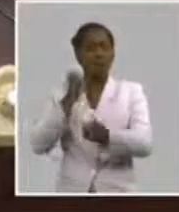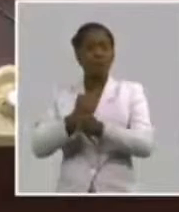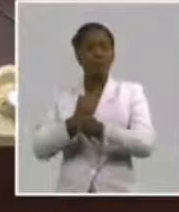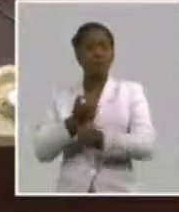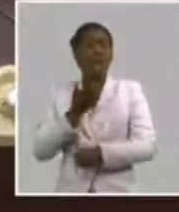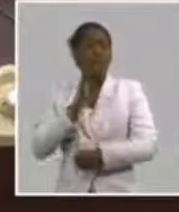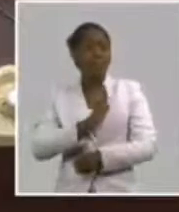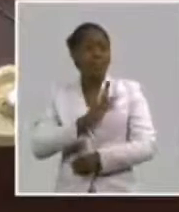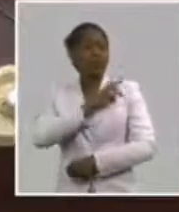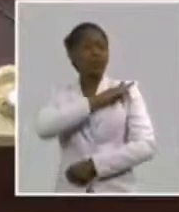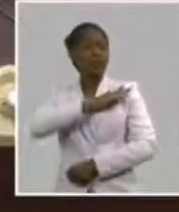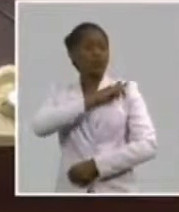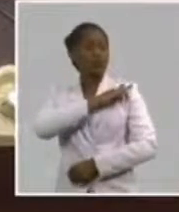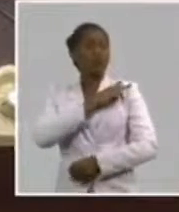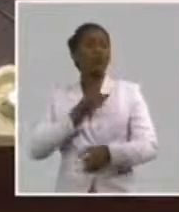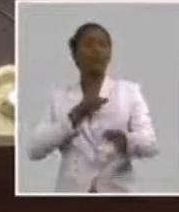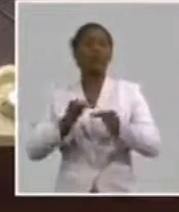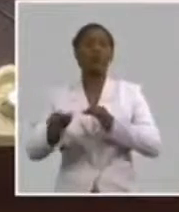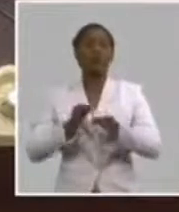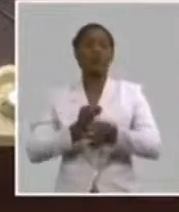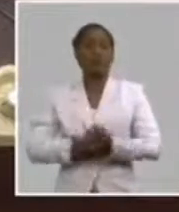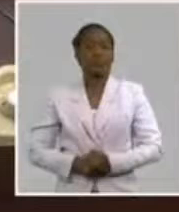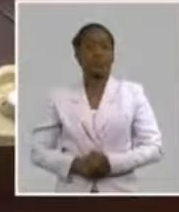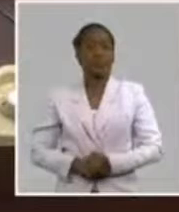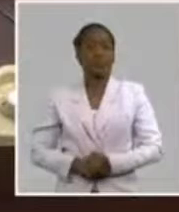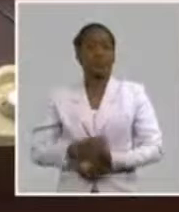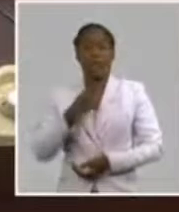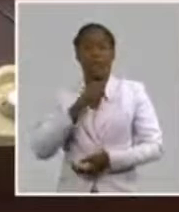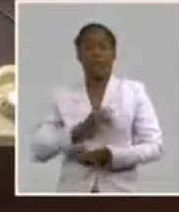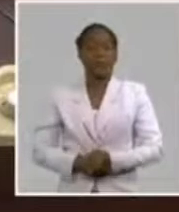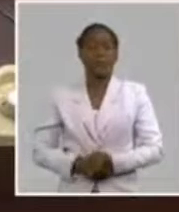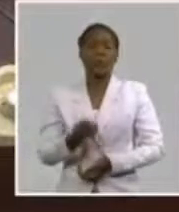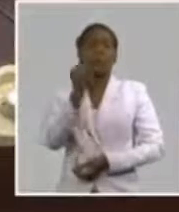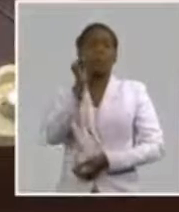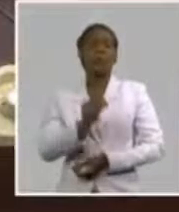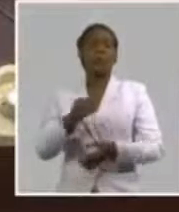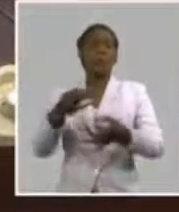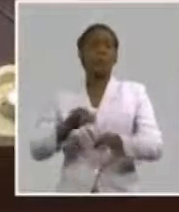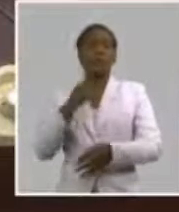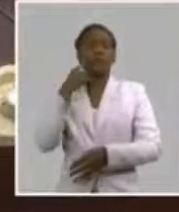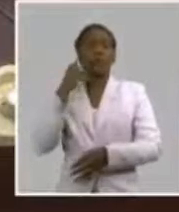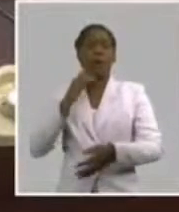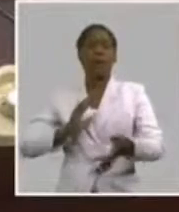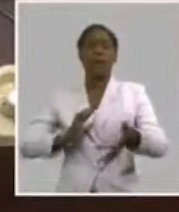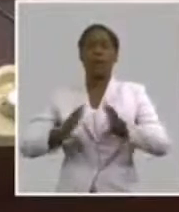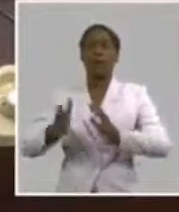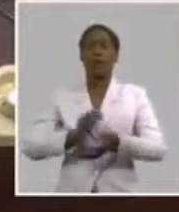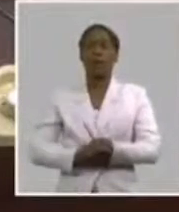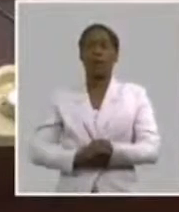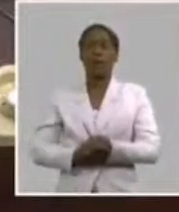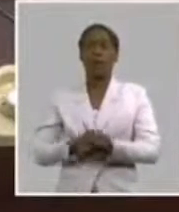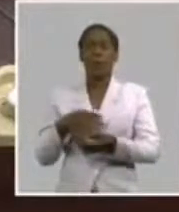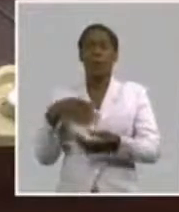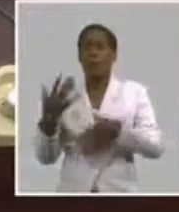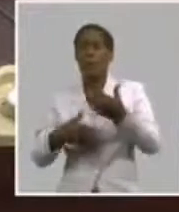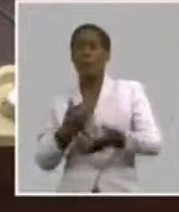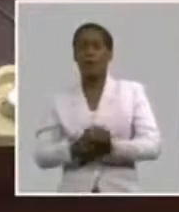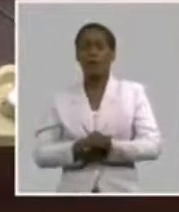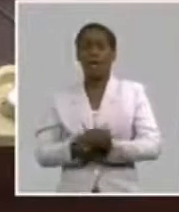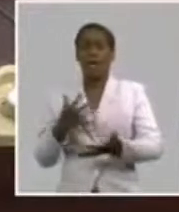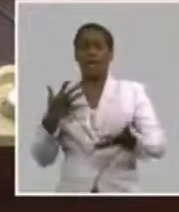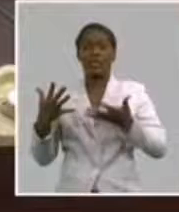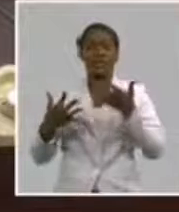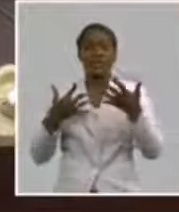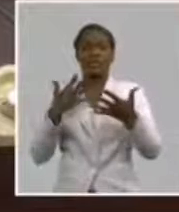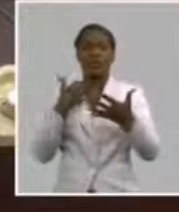Que es muy distinto de cuando una persona se ve ante un problema y por el compromiso que tiene con la revolución, trata de